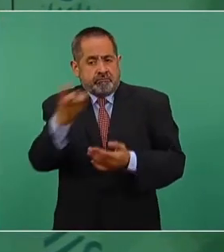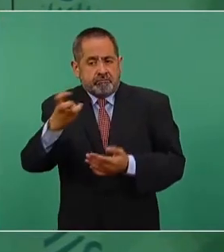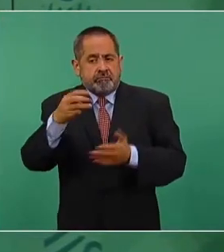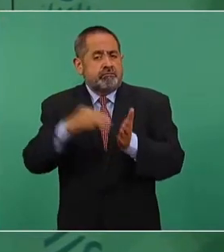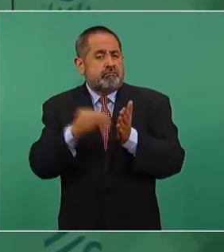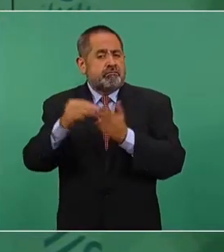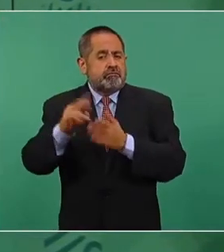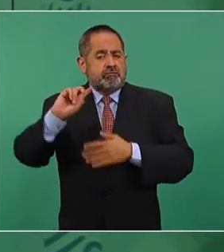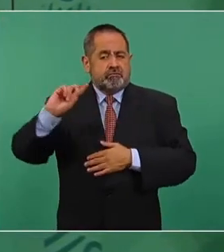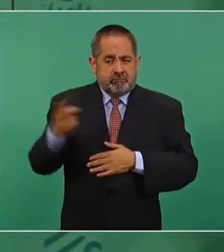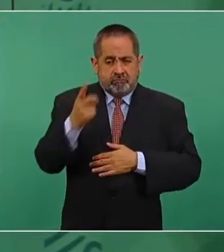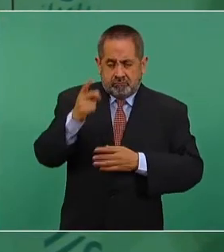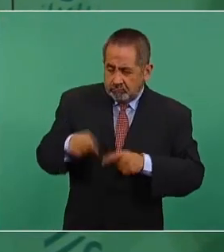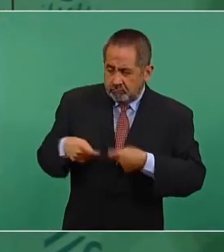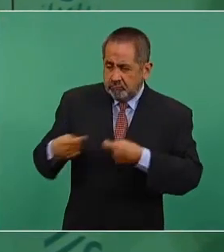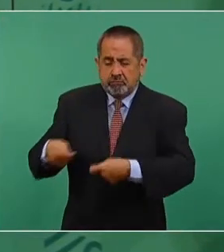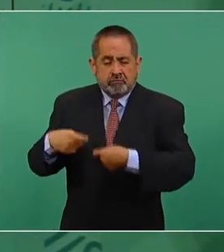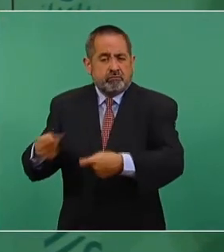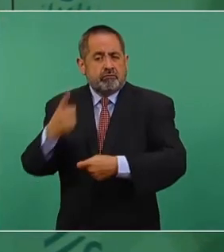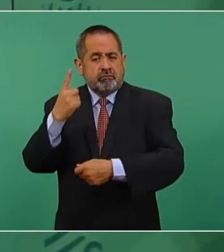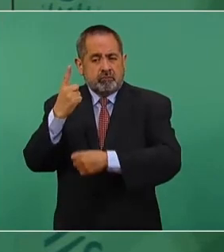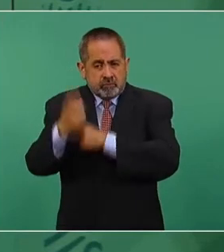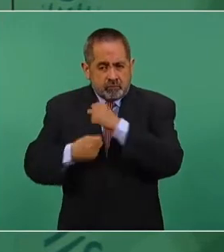dólares al año